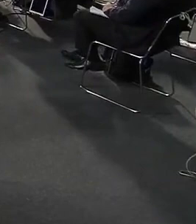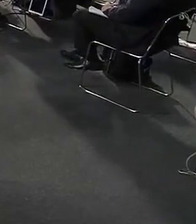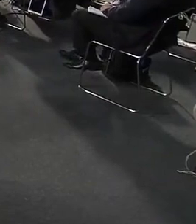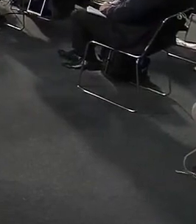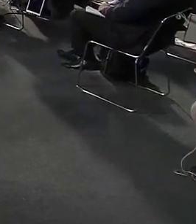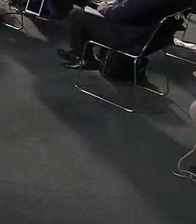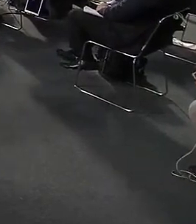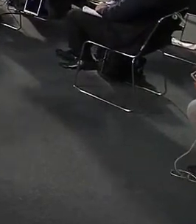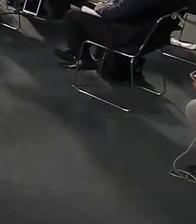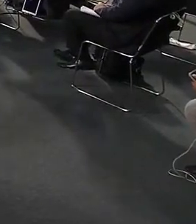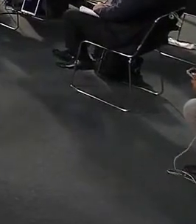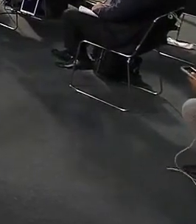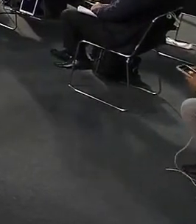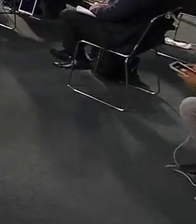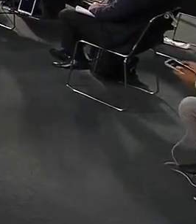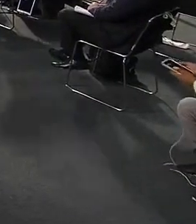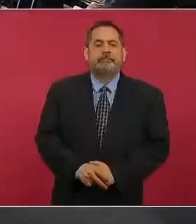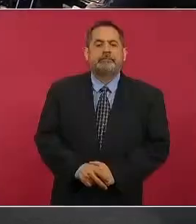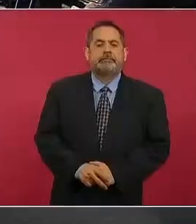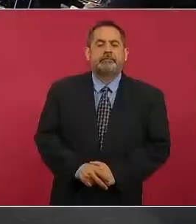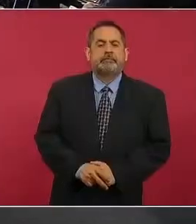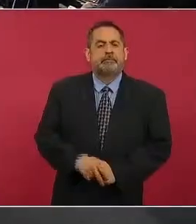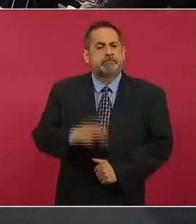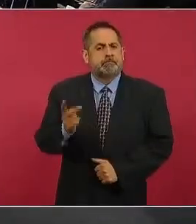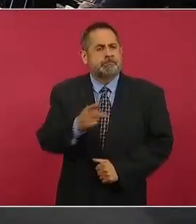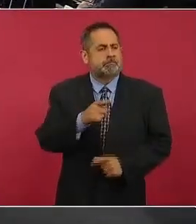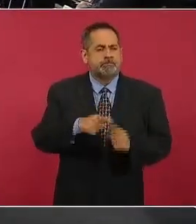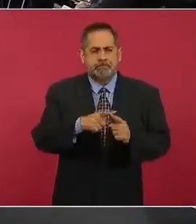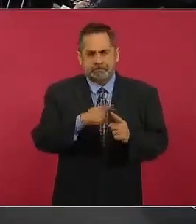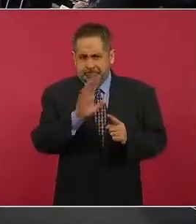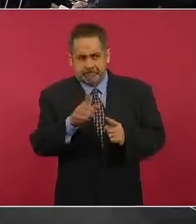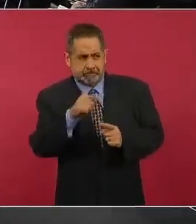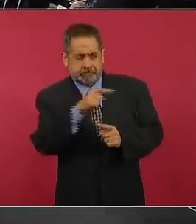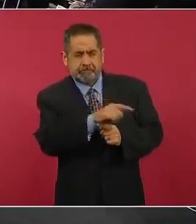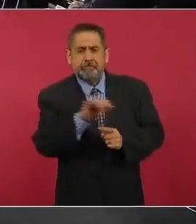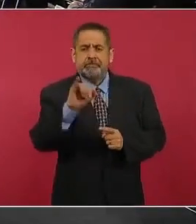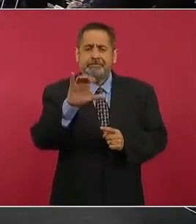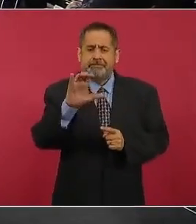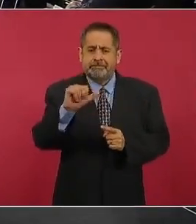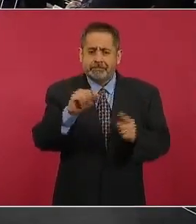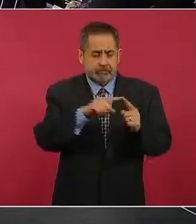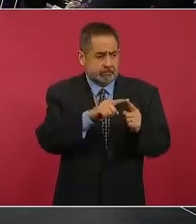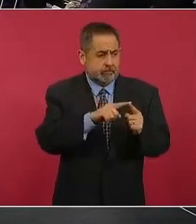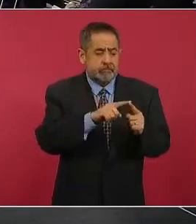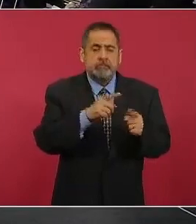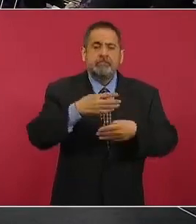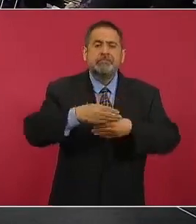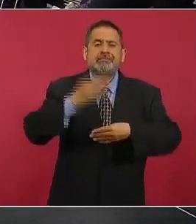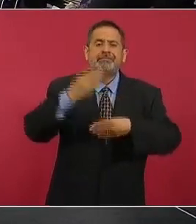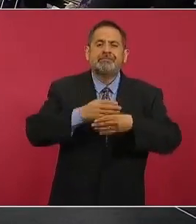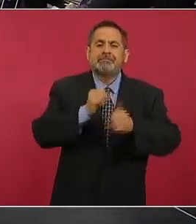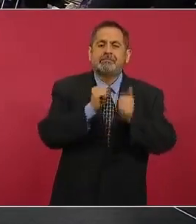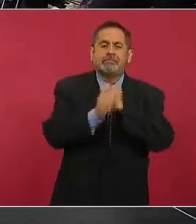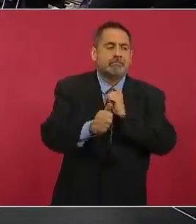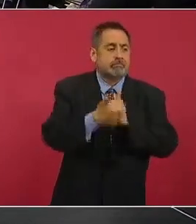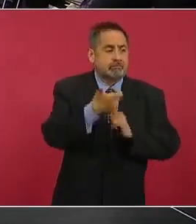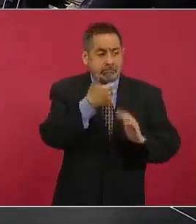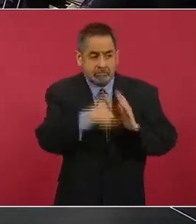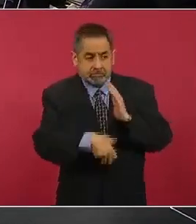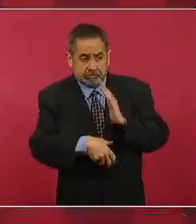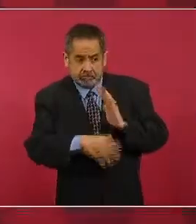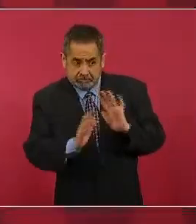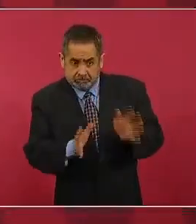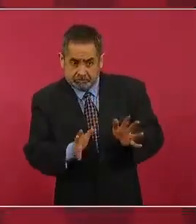empresa Ica reducir el costo de la carretera de Cota Cancún Mérida si ya platico con ellos ayer les